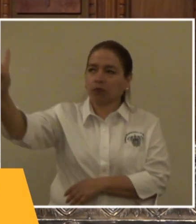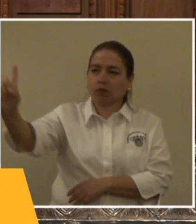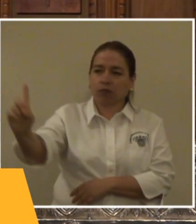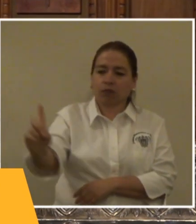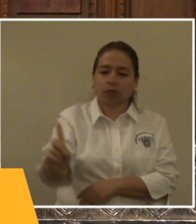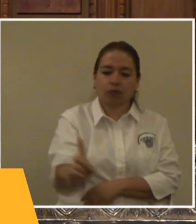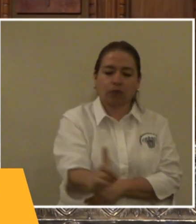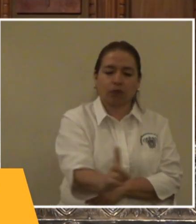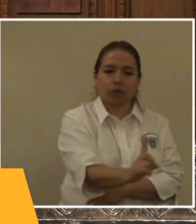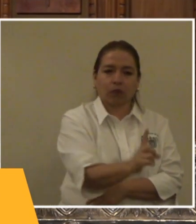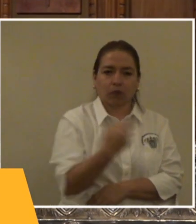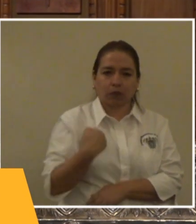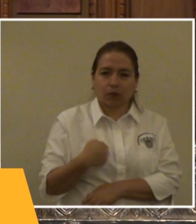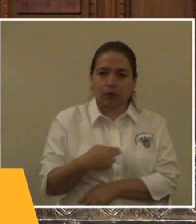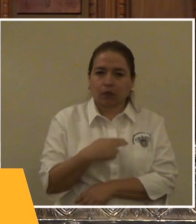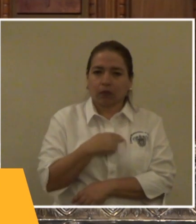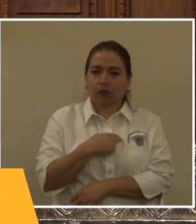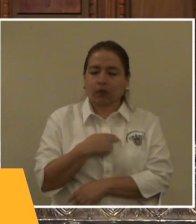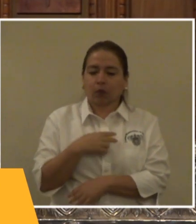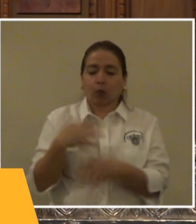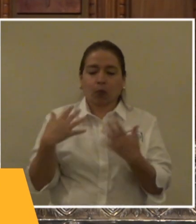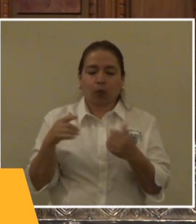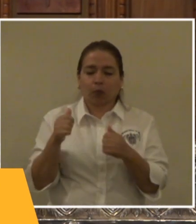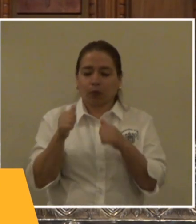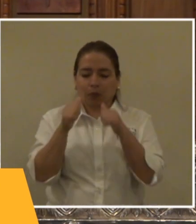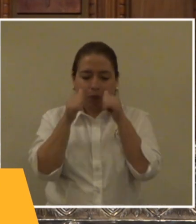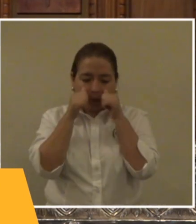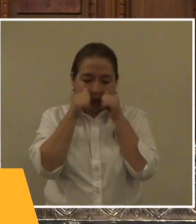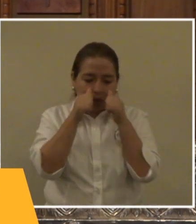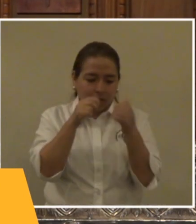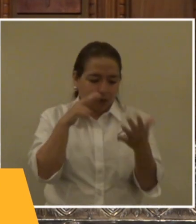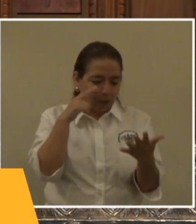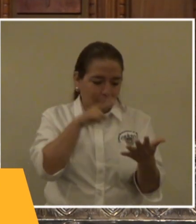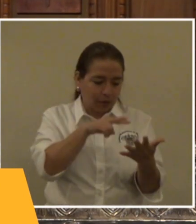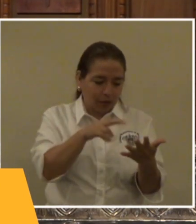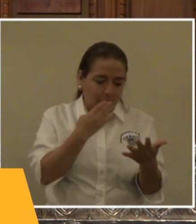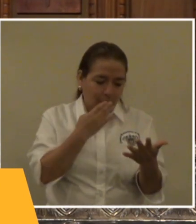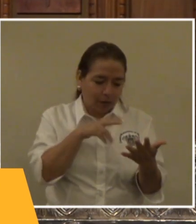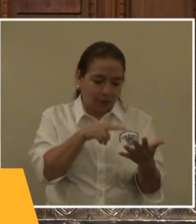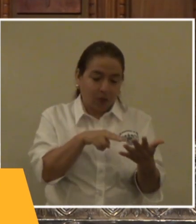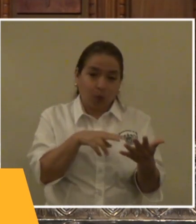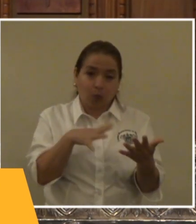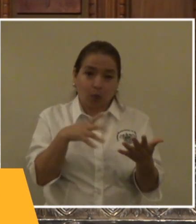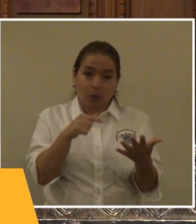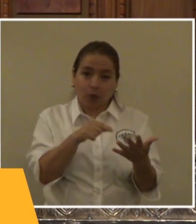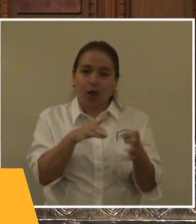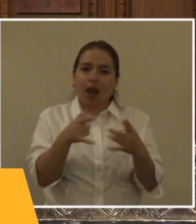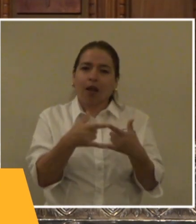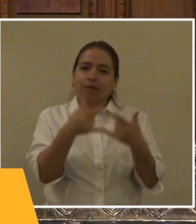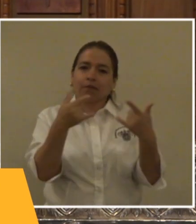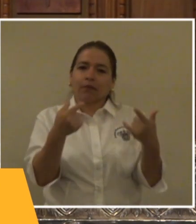Escuchamos un bellísimo recorrido de la historia de salvación,